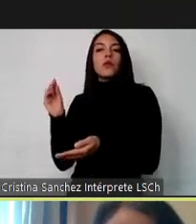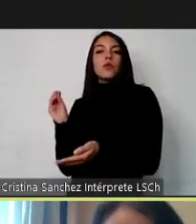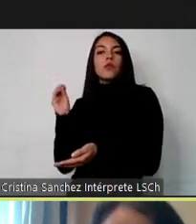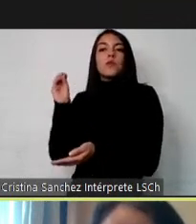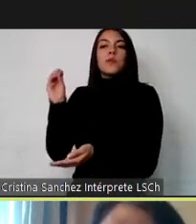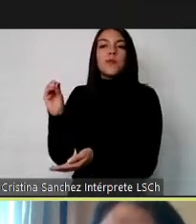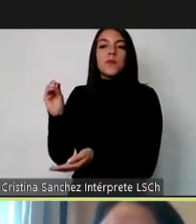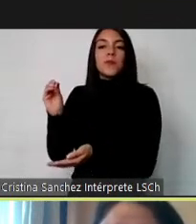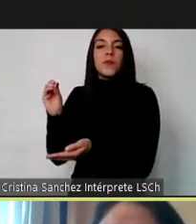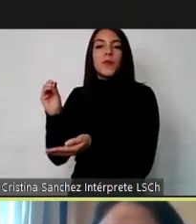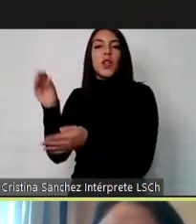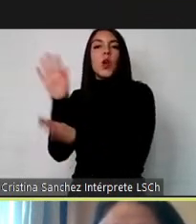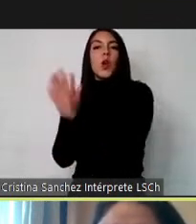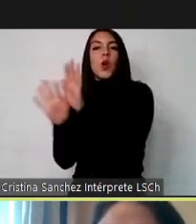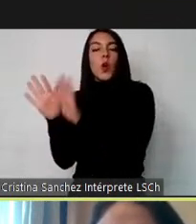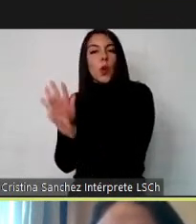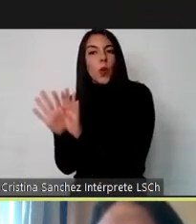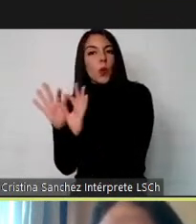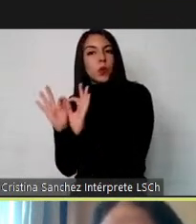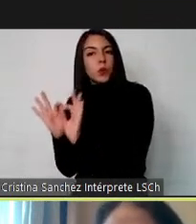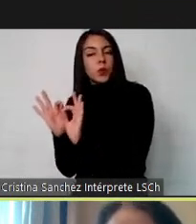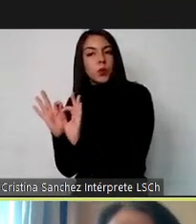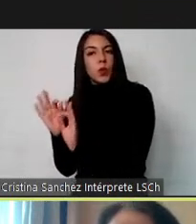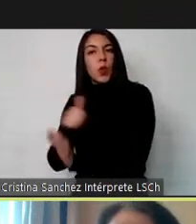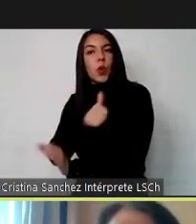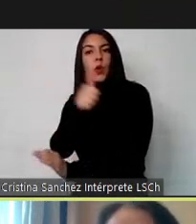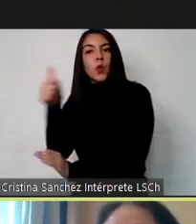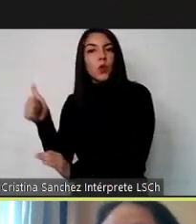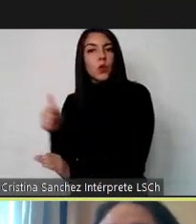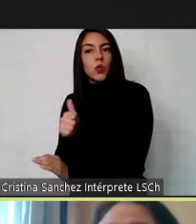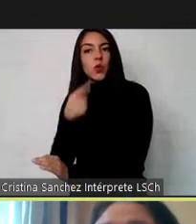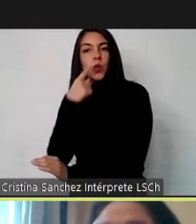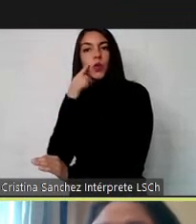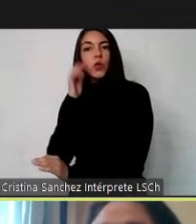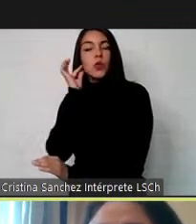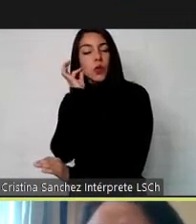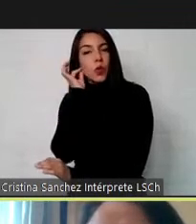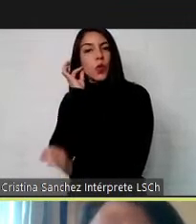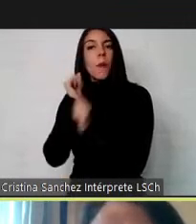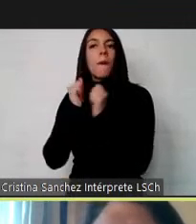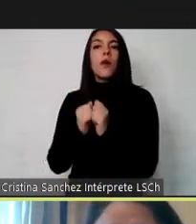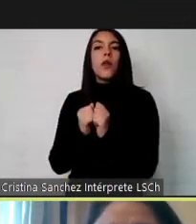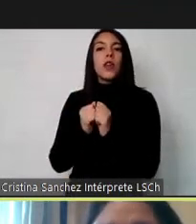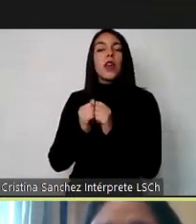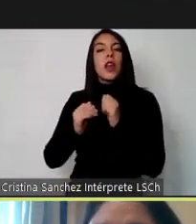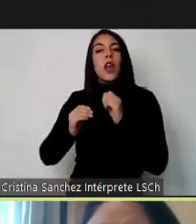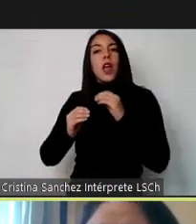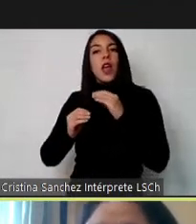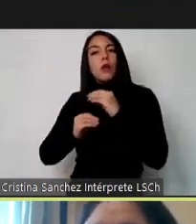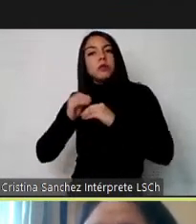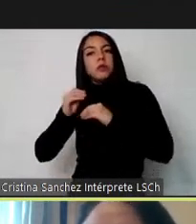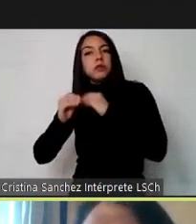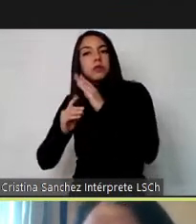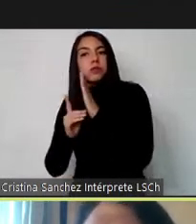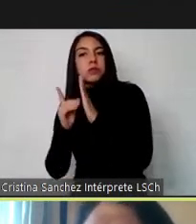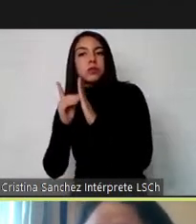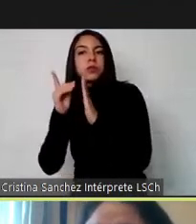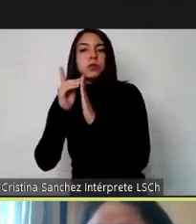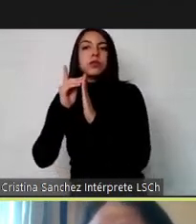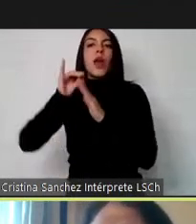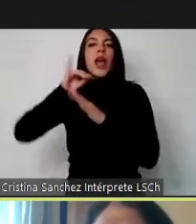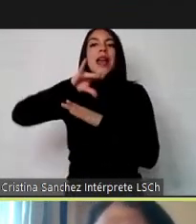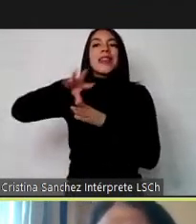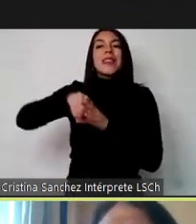garantía que tengamos todos y todas y todes para podernos desarrollar de manera integral